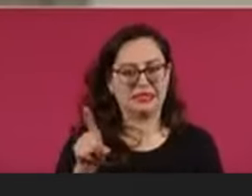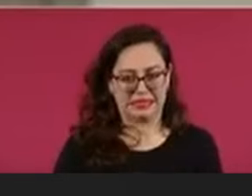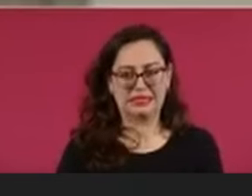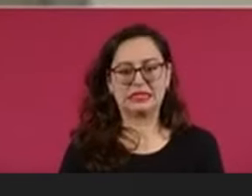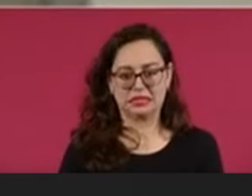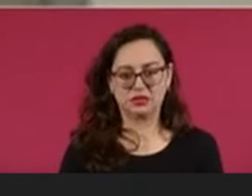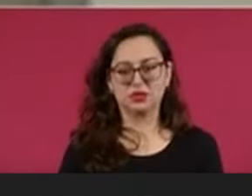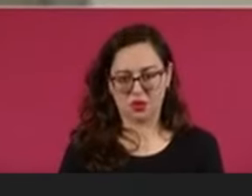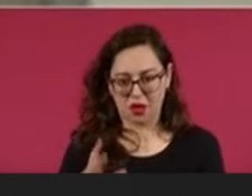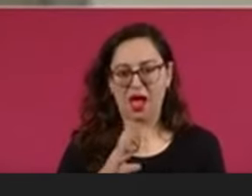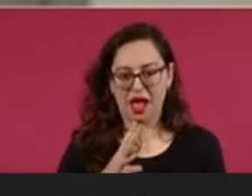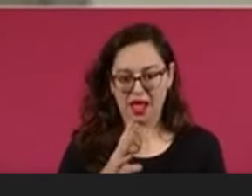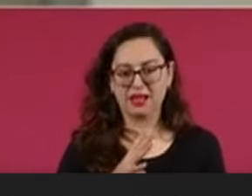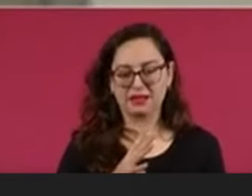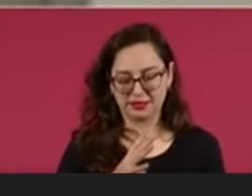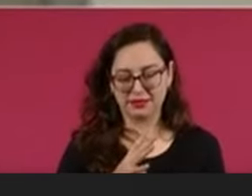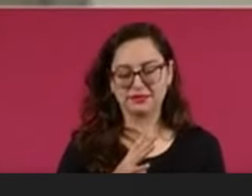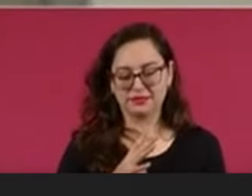no va a ser fraude